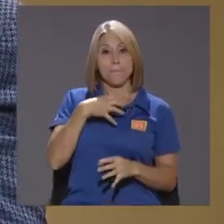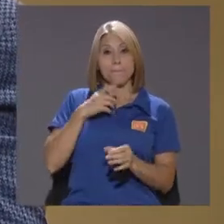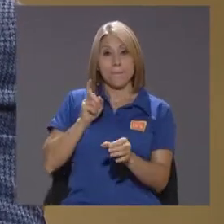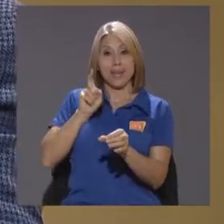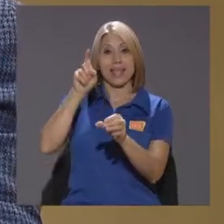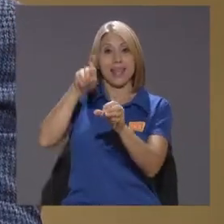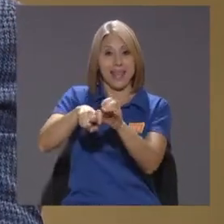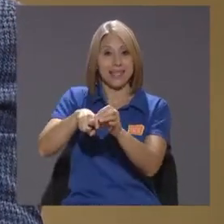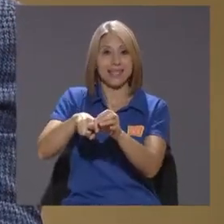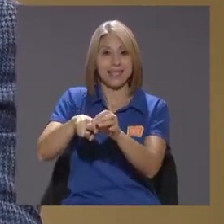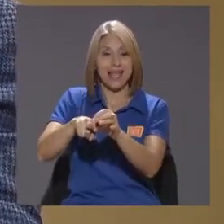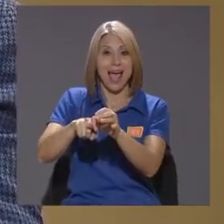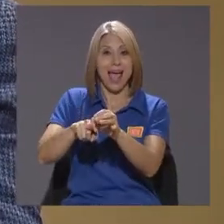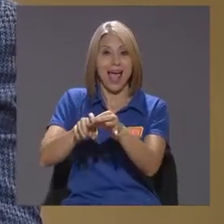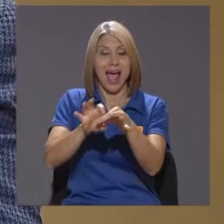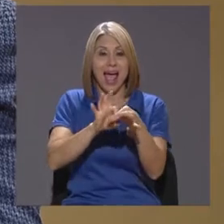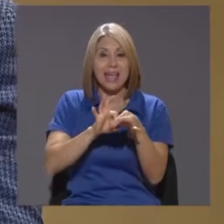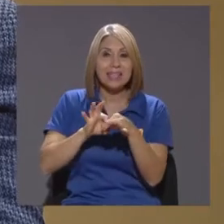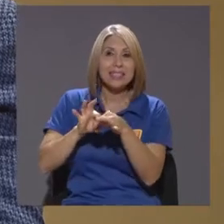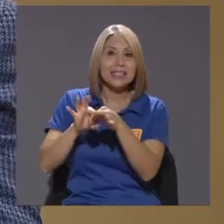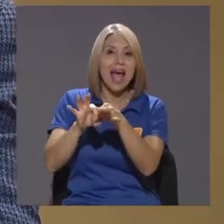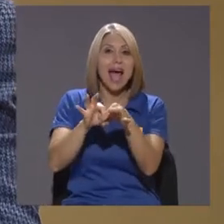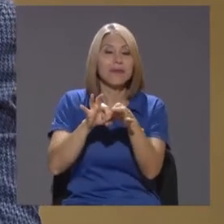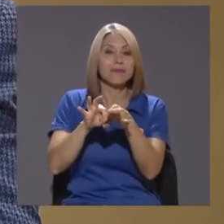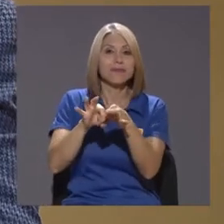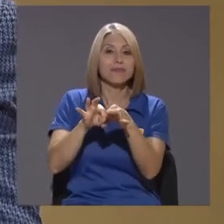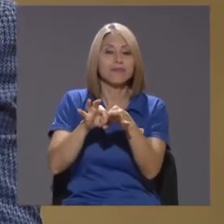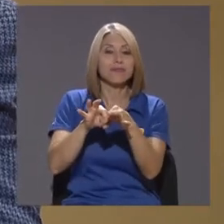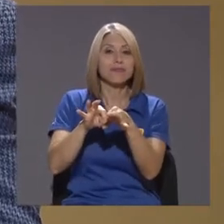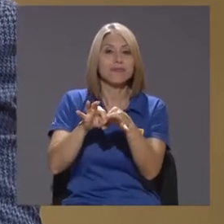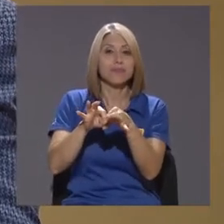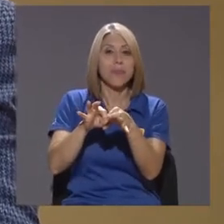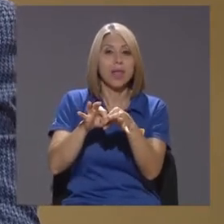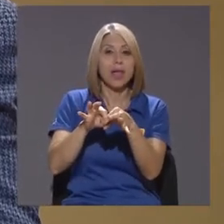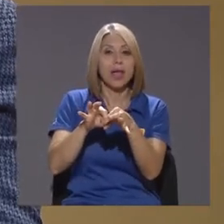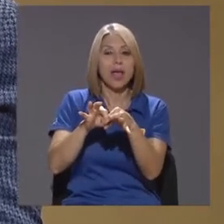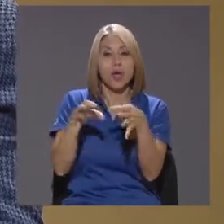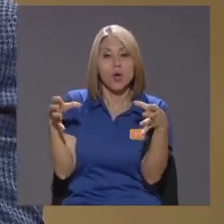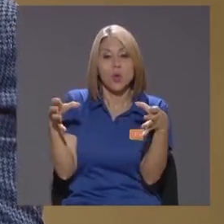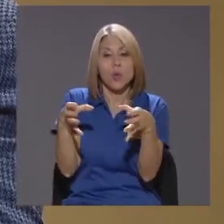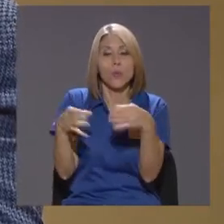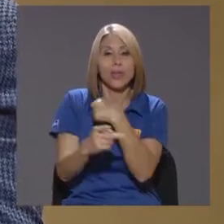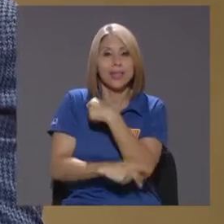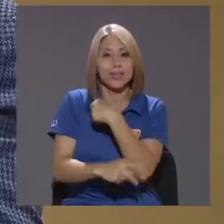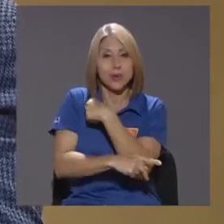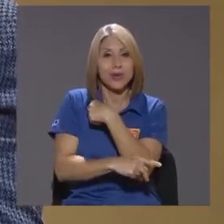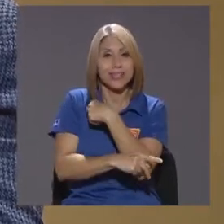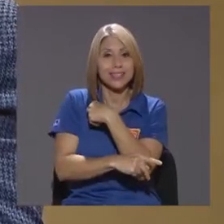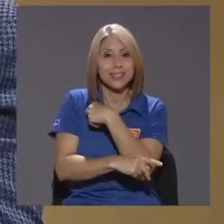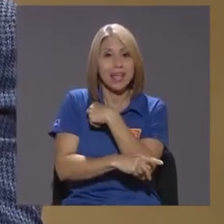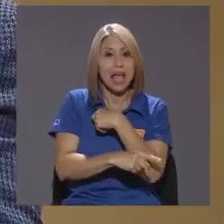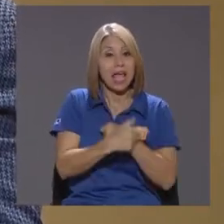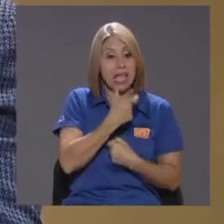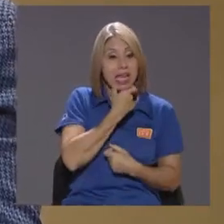A esta Asociación Este De naciones Le permitió Inglaterra Tener un comercio